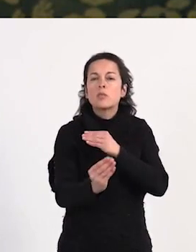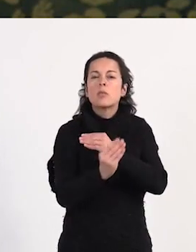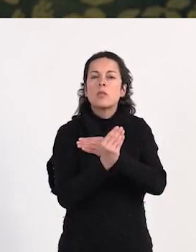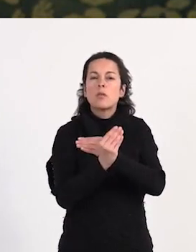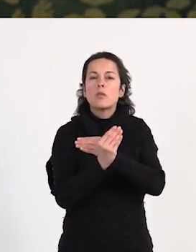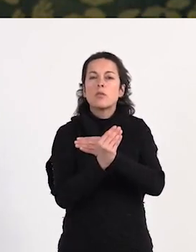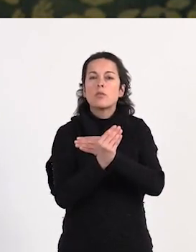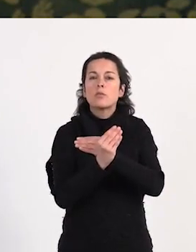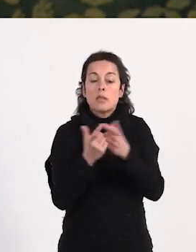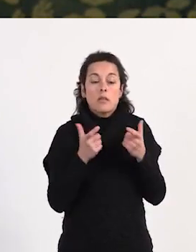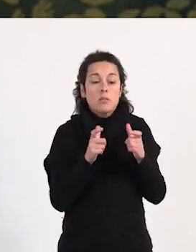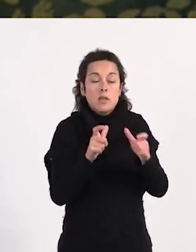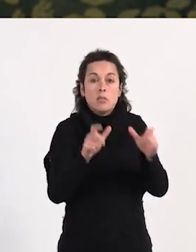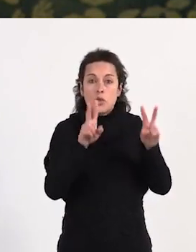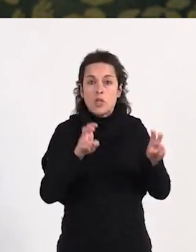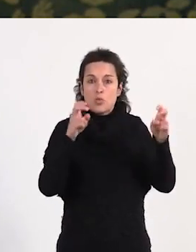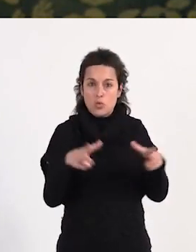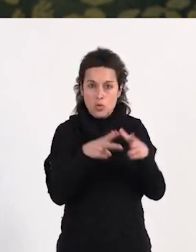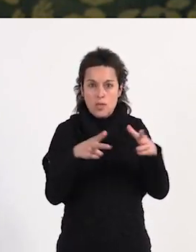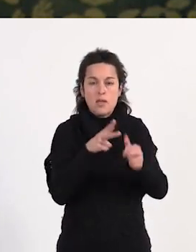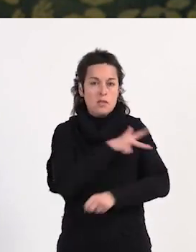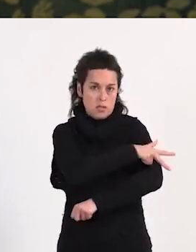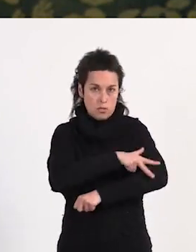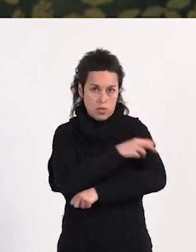Departamento de Asuntos Sociales de Gobierno Vasco.